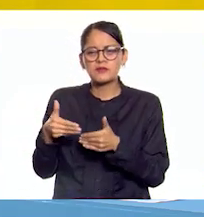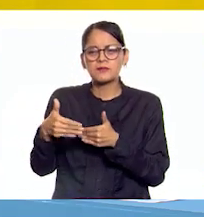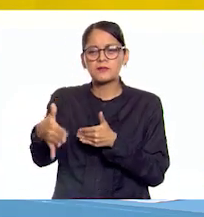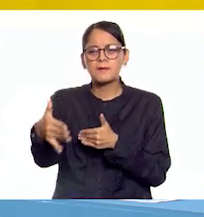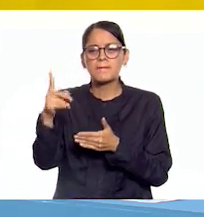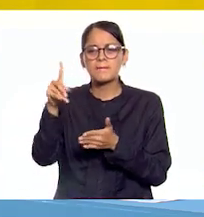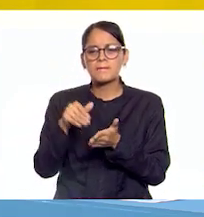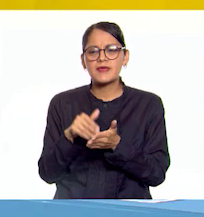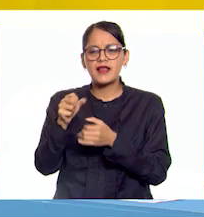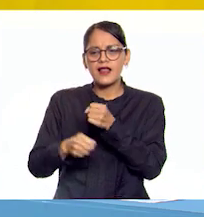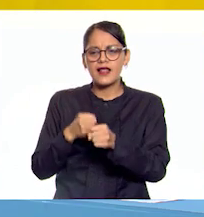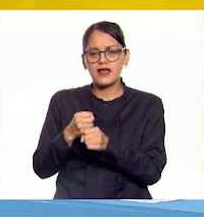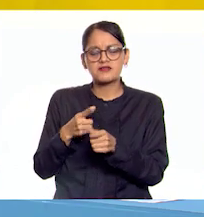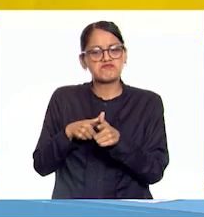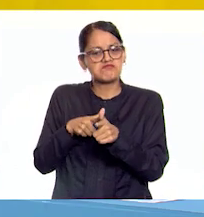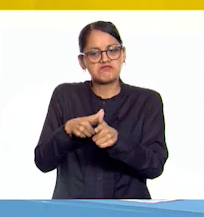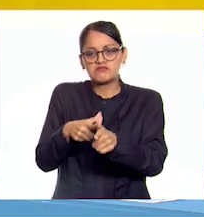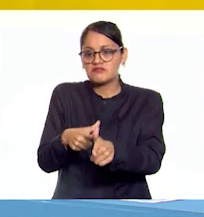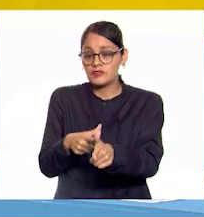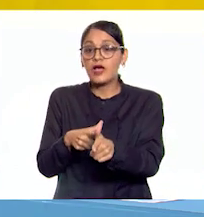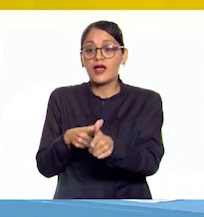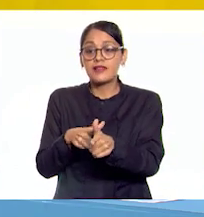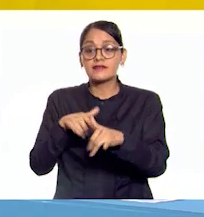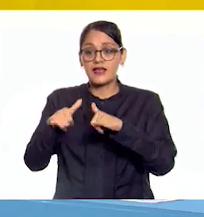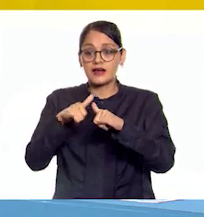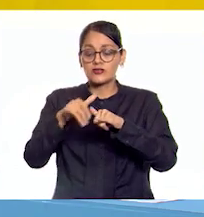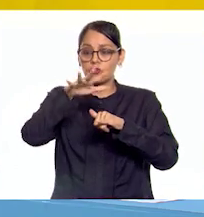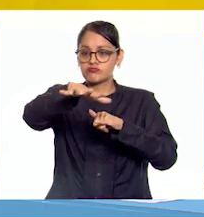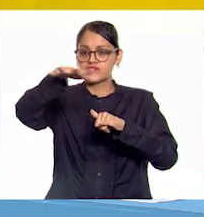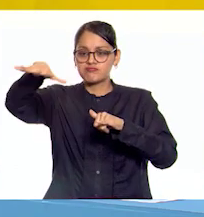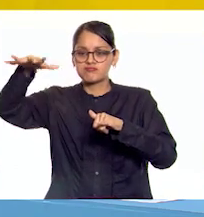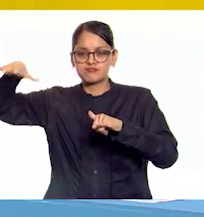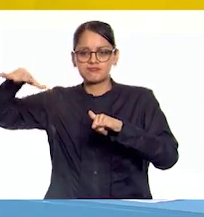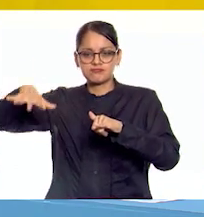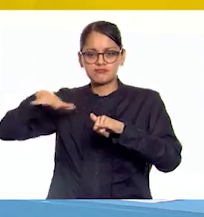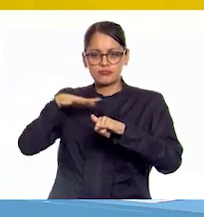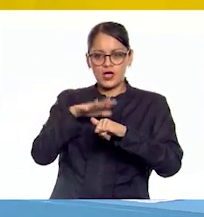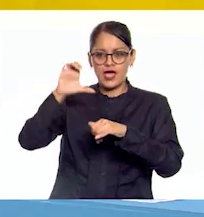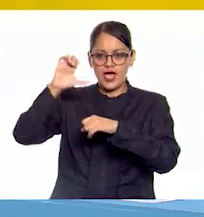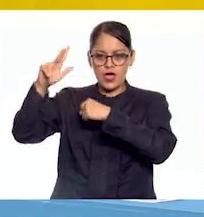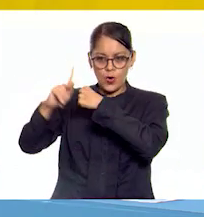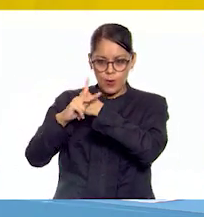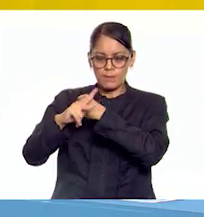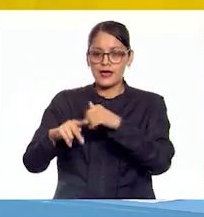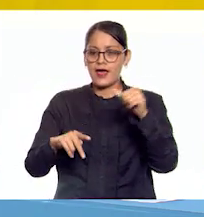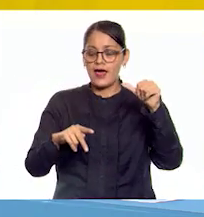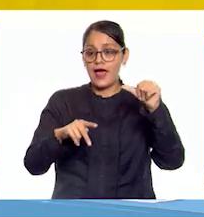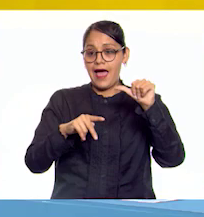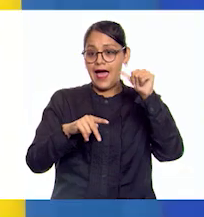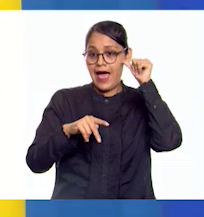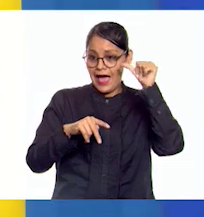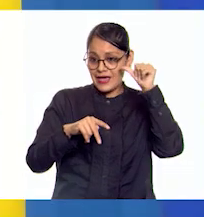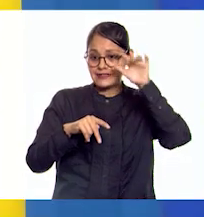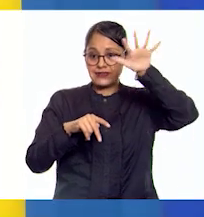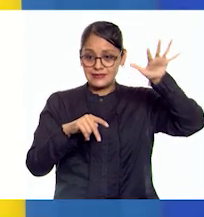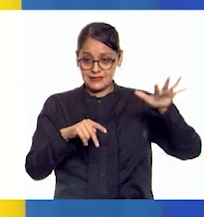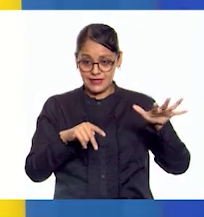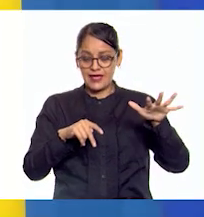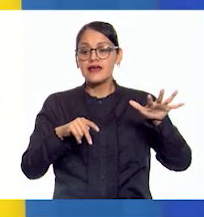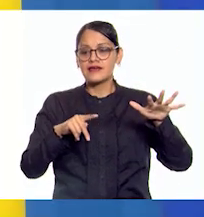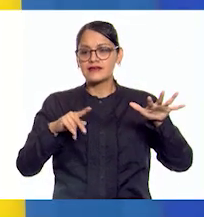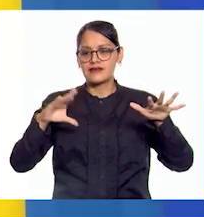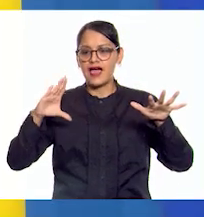años. Y llegó a abarcar un extenso territorio en Europa, Asia Menor y el norte de África. Muy bien, Jenny.